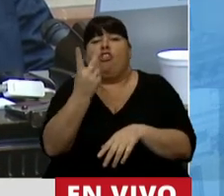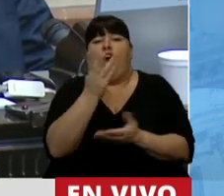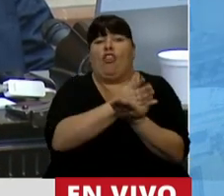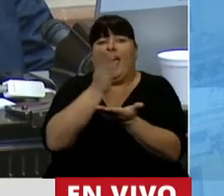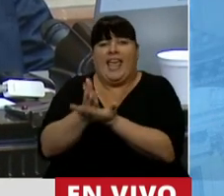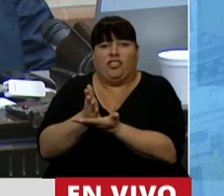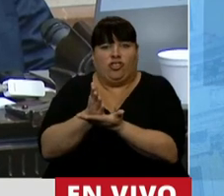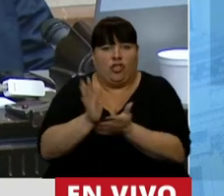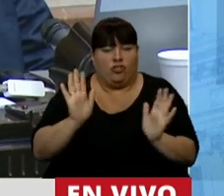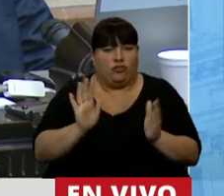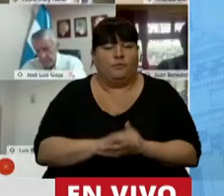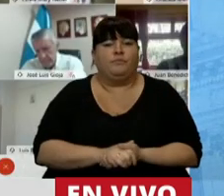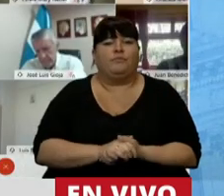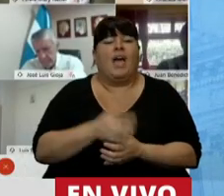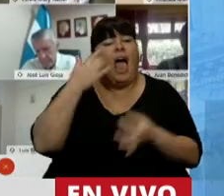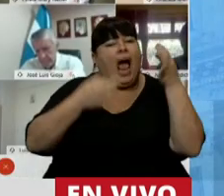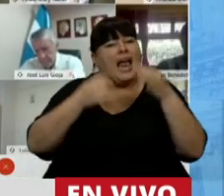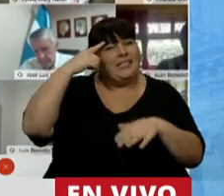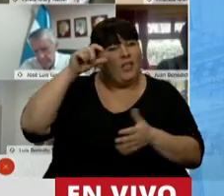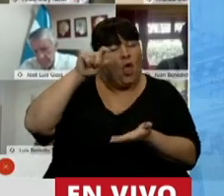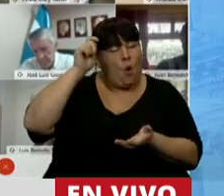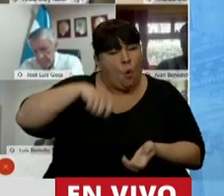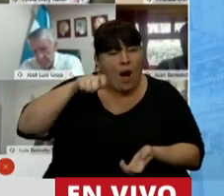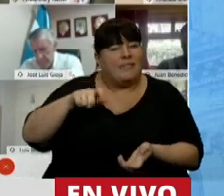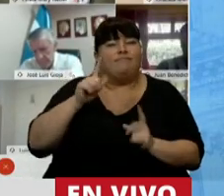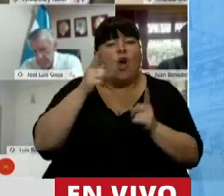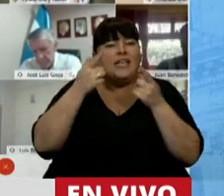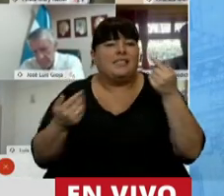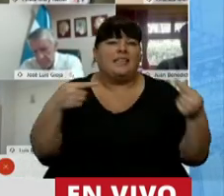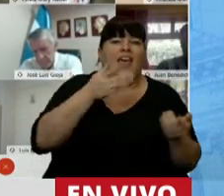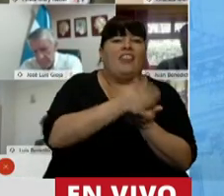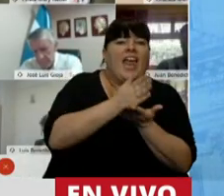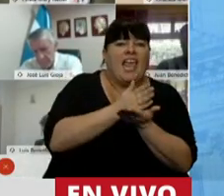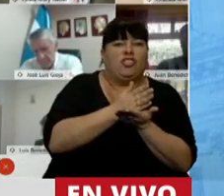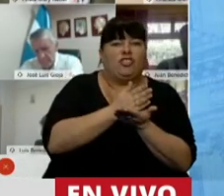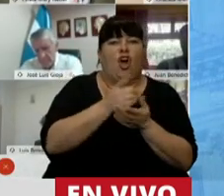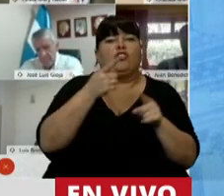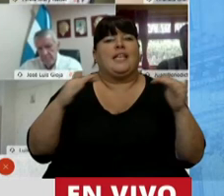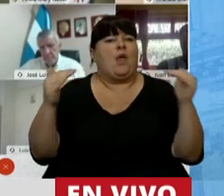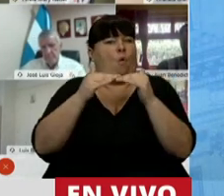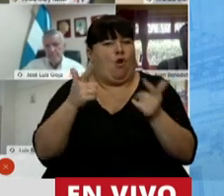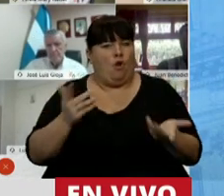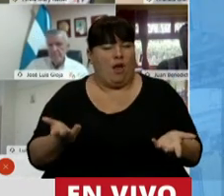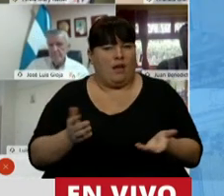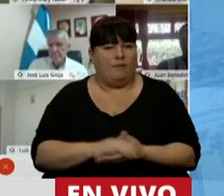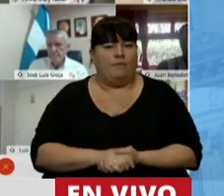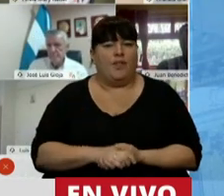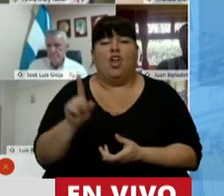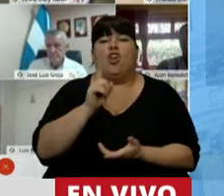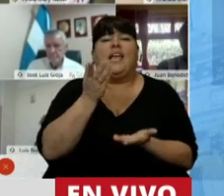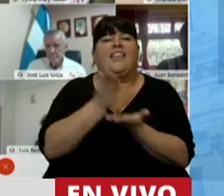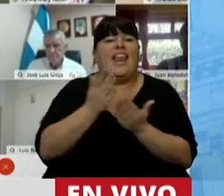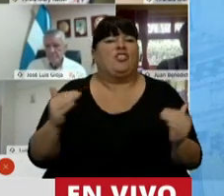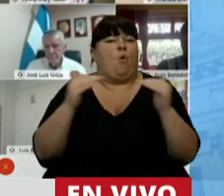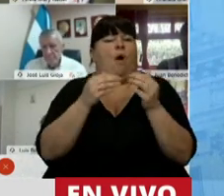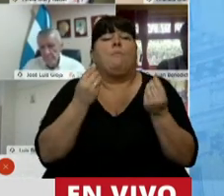derechos en tensión. El análisis jurídico descarta una tensión entre derechos que se presentan como equivalentes. No son derechos